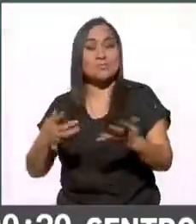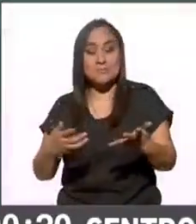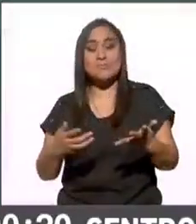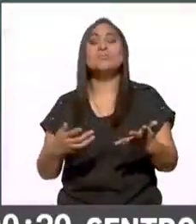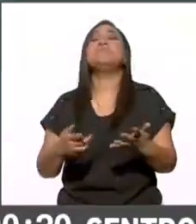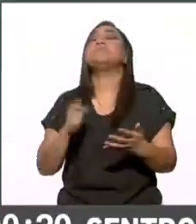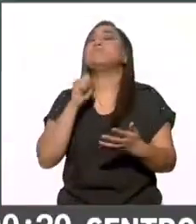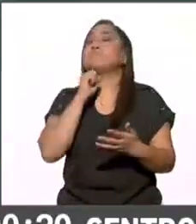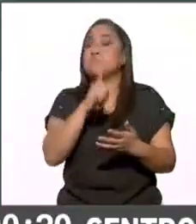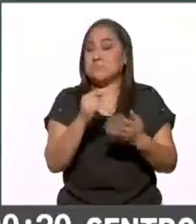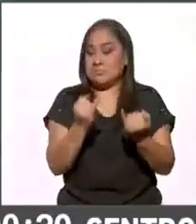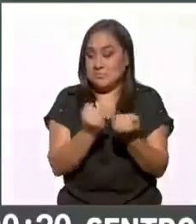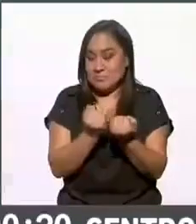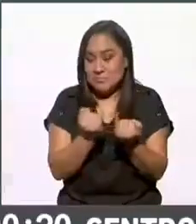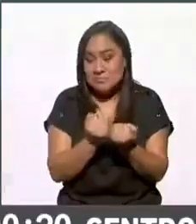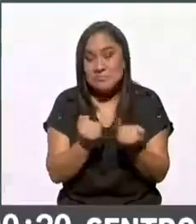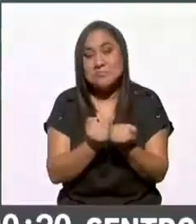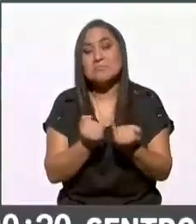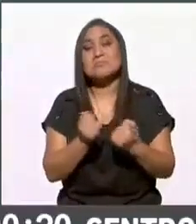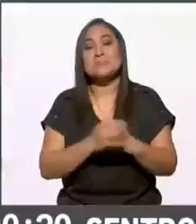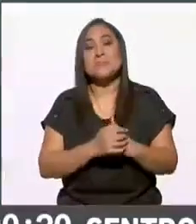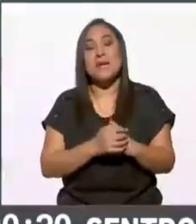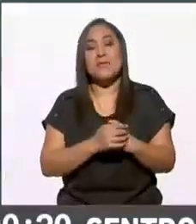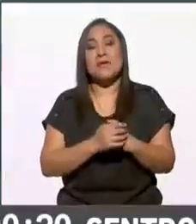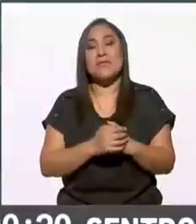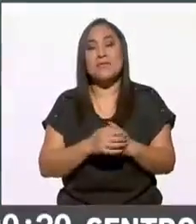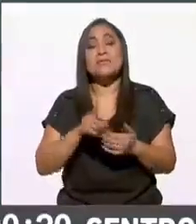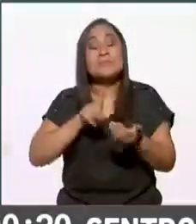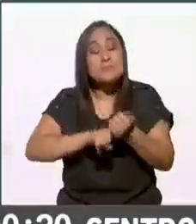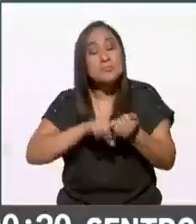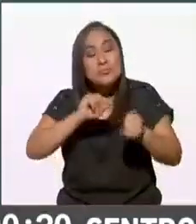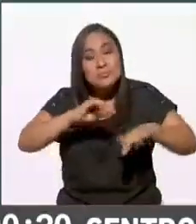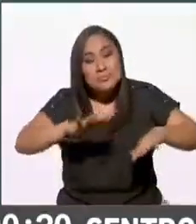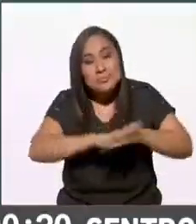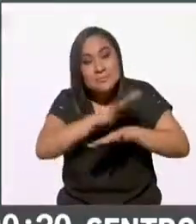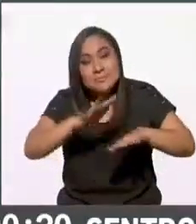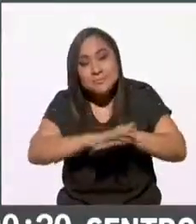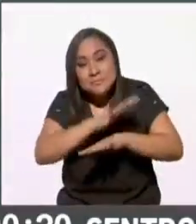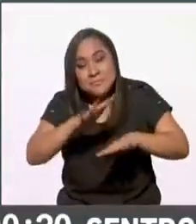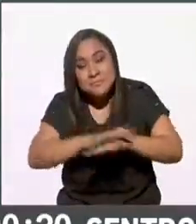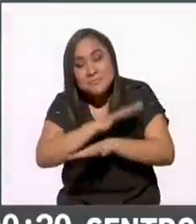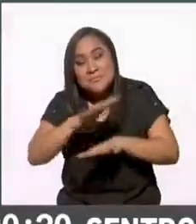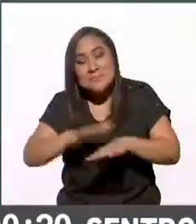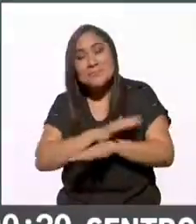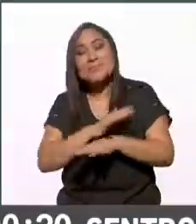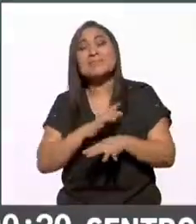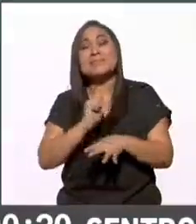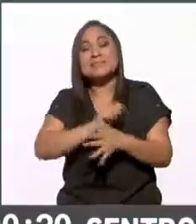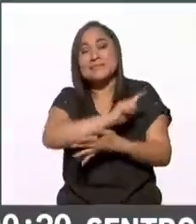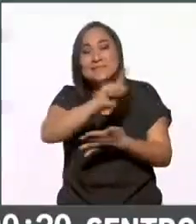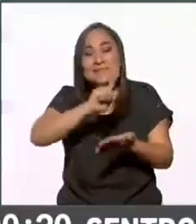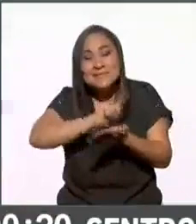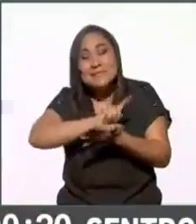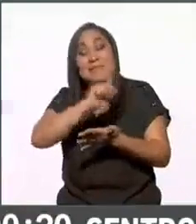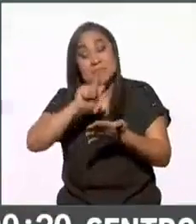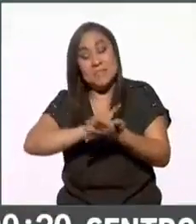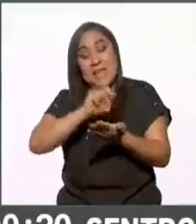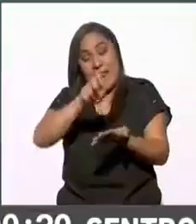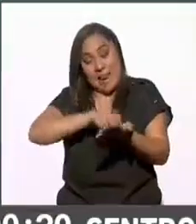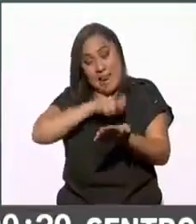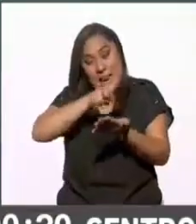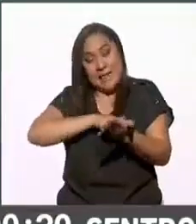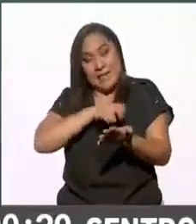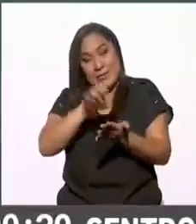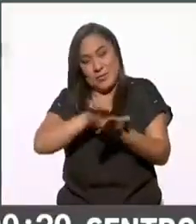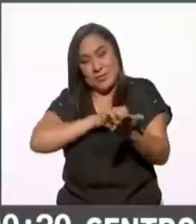permitiría por ejemplo en este sentido hacer modificaciones a las leyes reformar las leyes por así